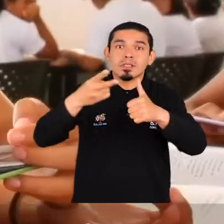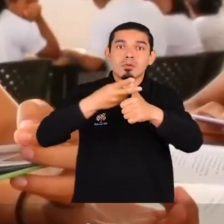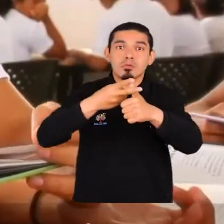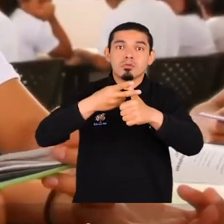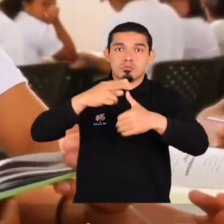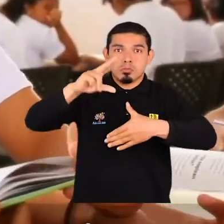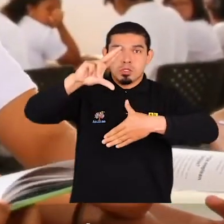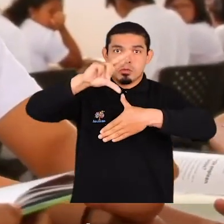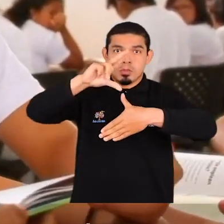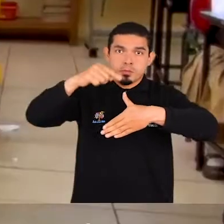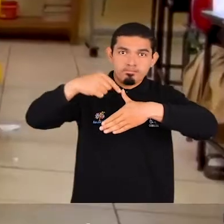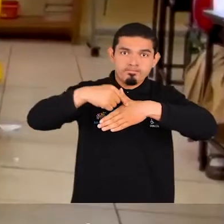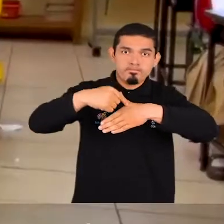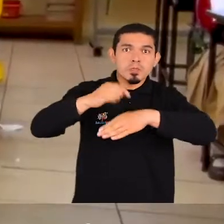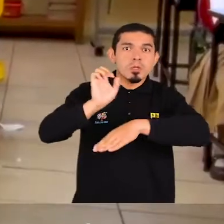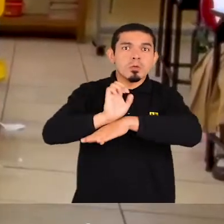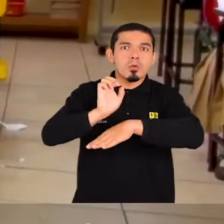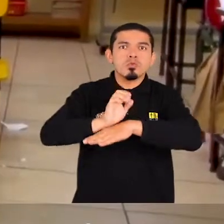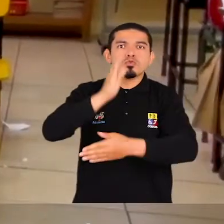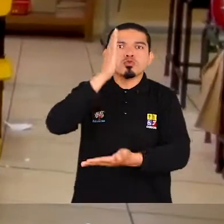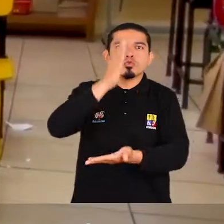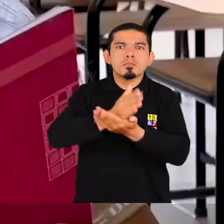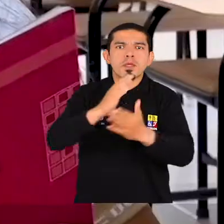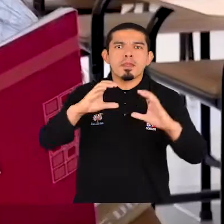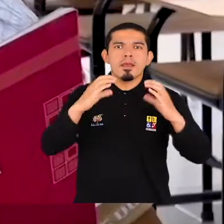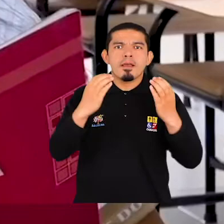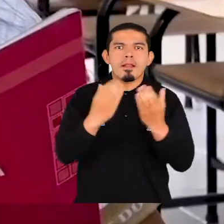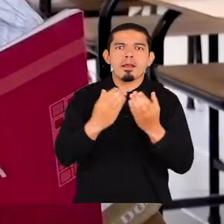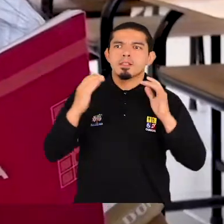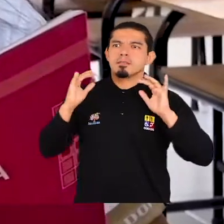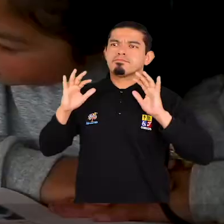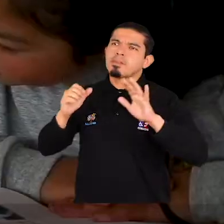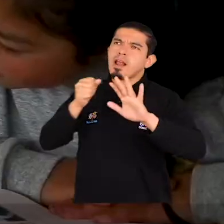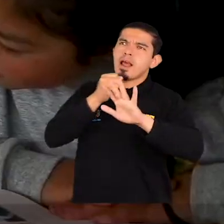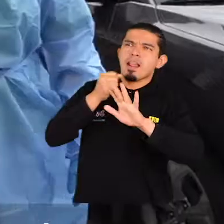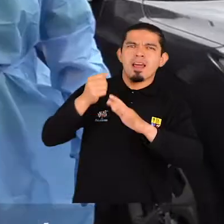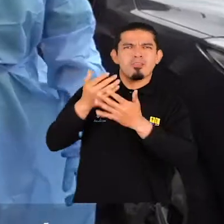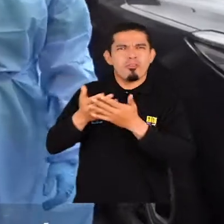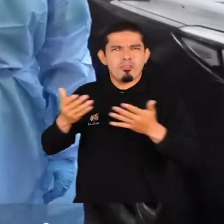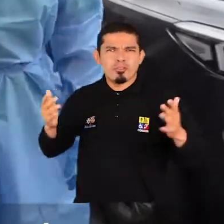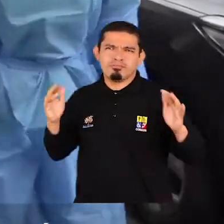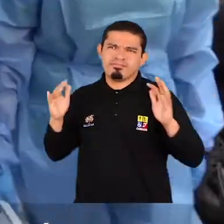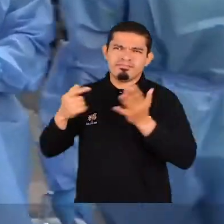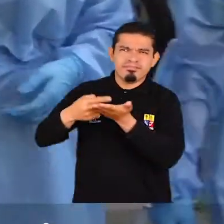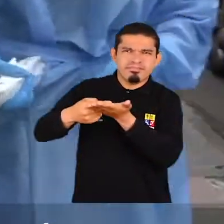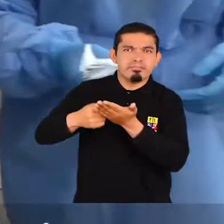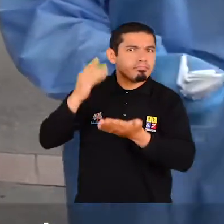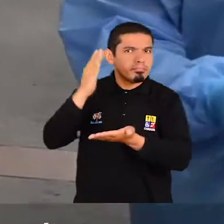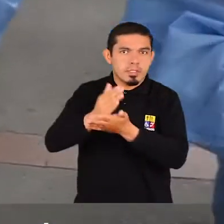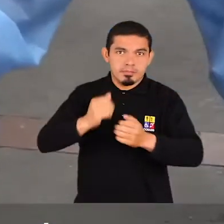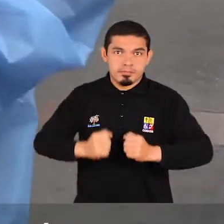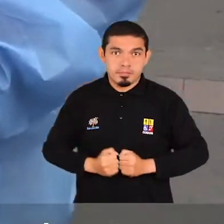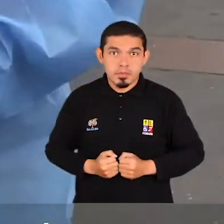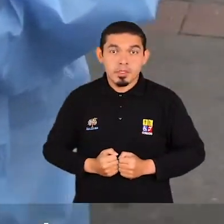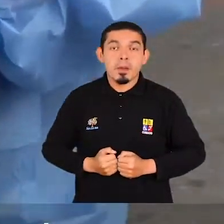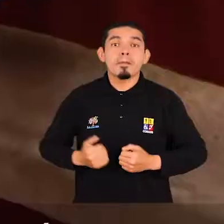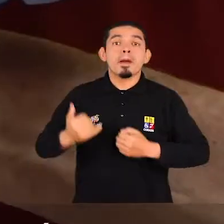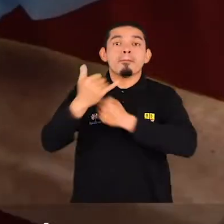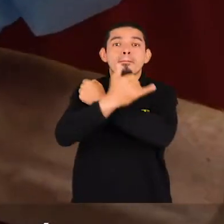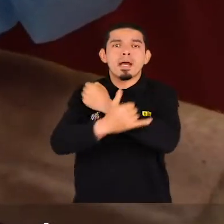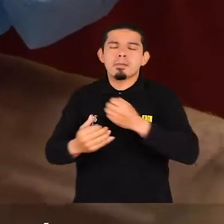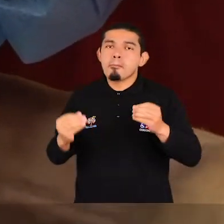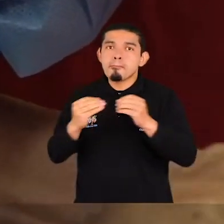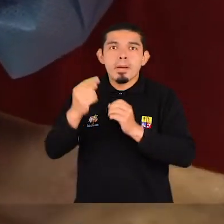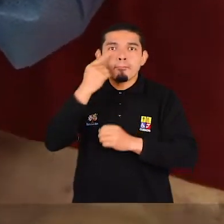región en ordenar la suspensión de clases y eventos masivos para evitar la expansión del virus. Y hoy somos uno de los países que más pruebas realiza en